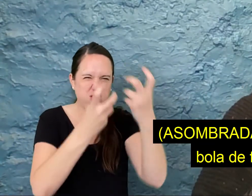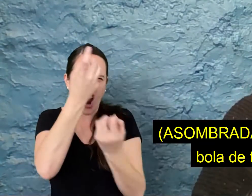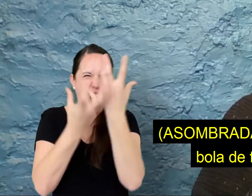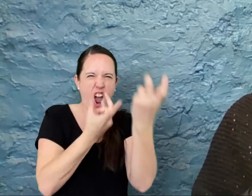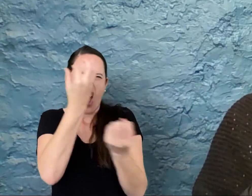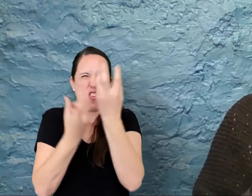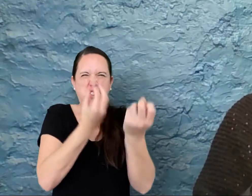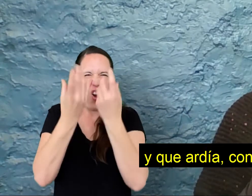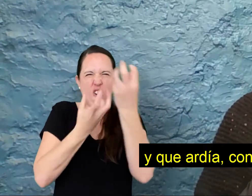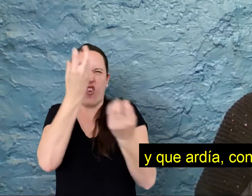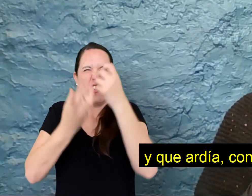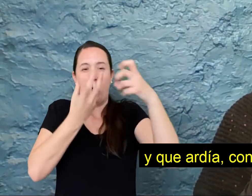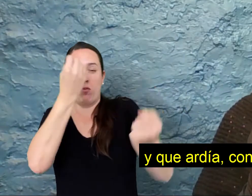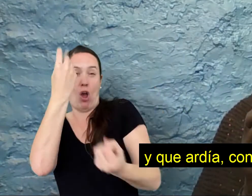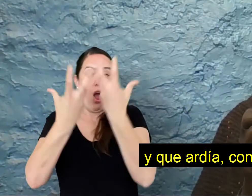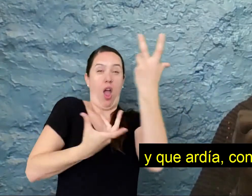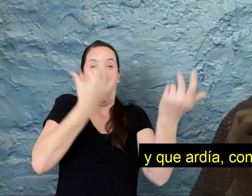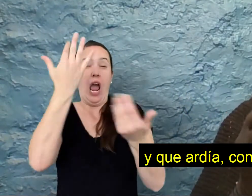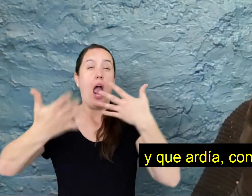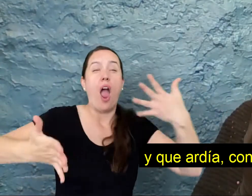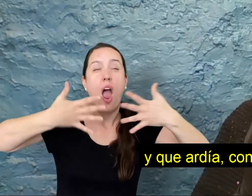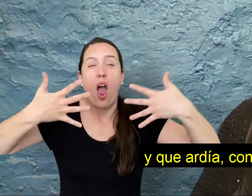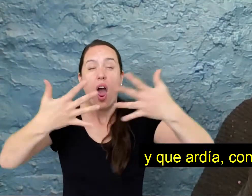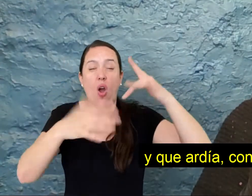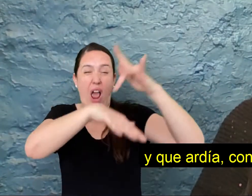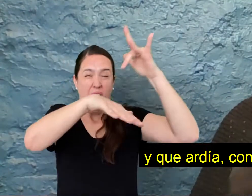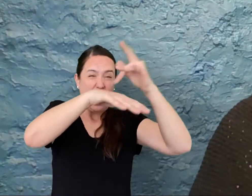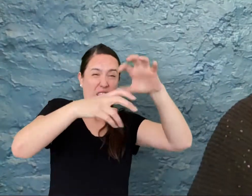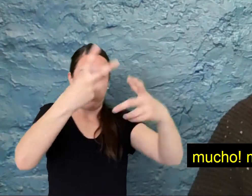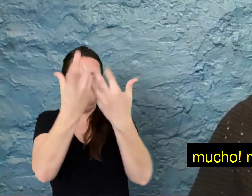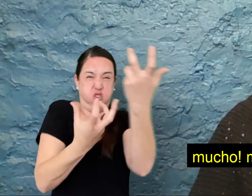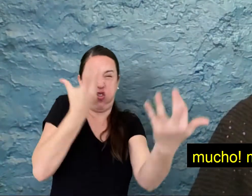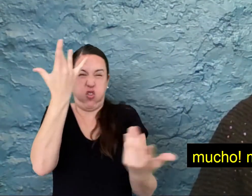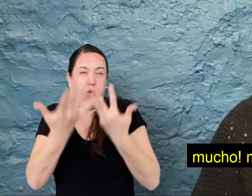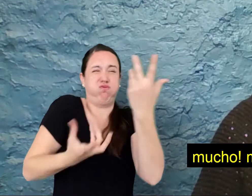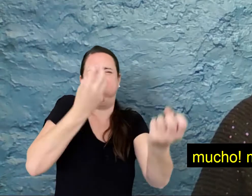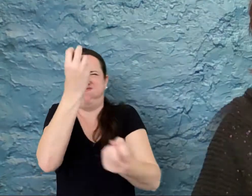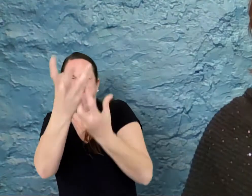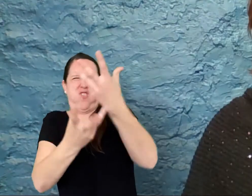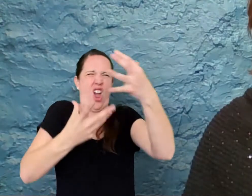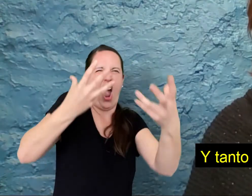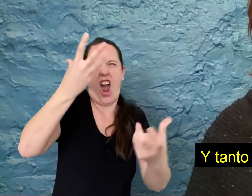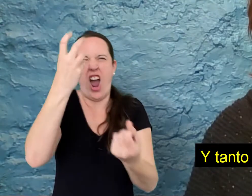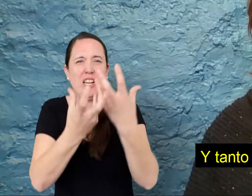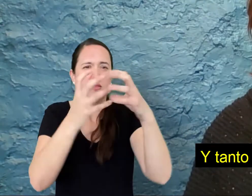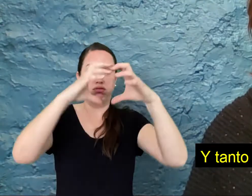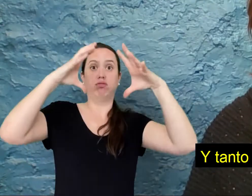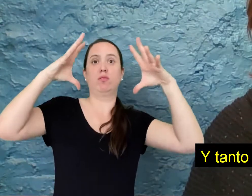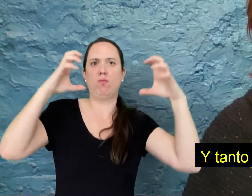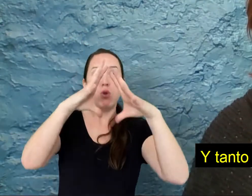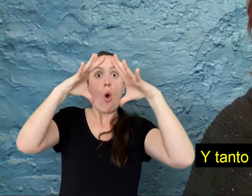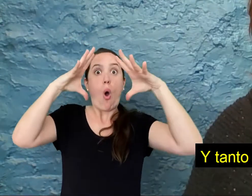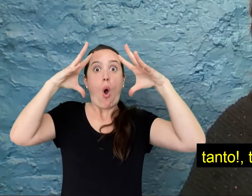fuego y que ardía con mucho calor, mucho, mucho. Y tanto